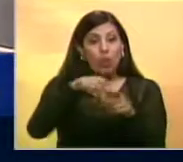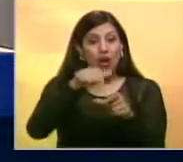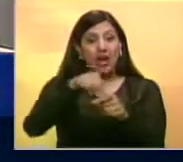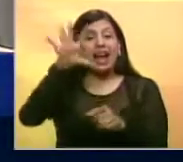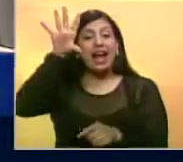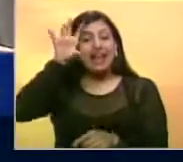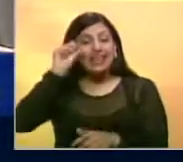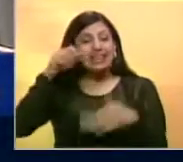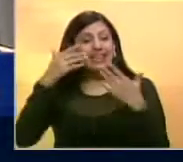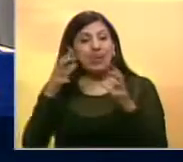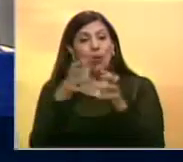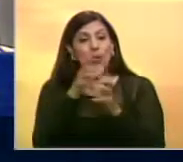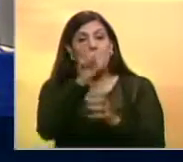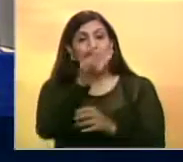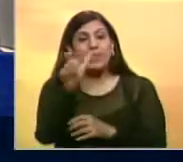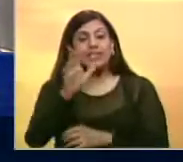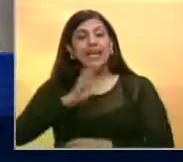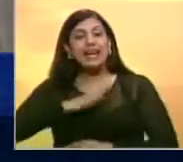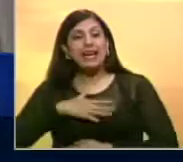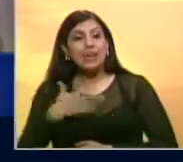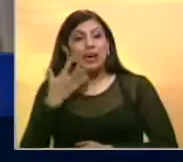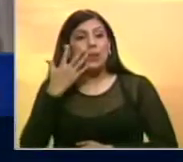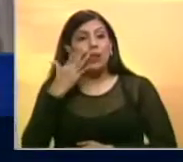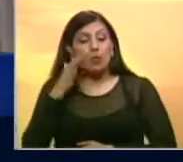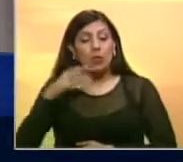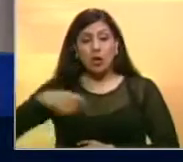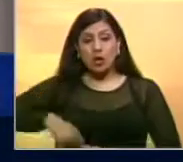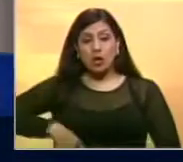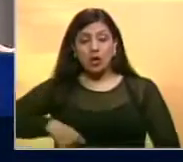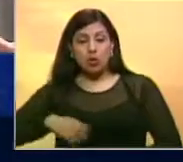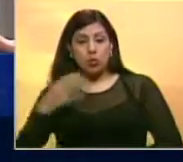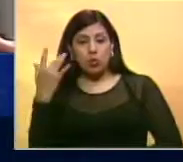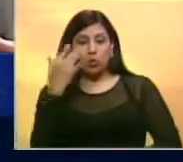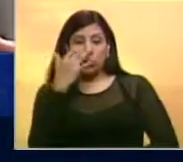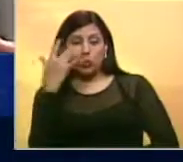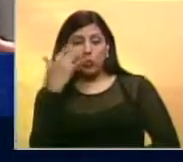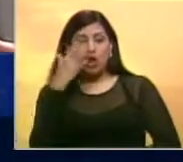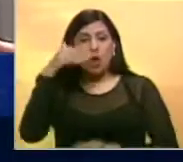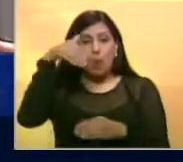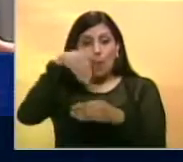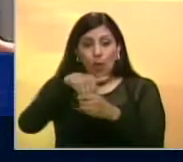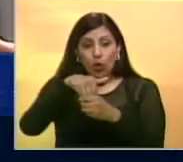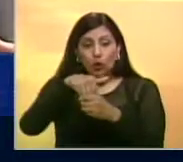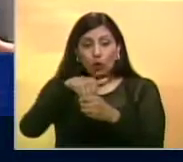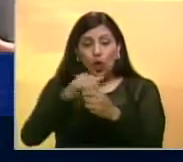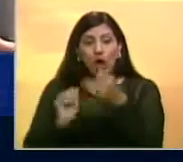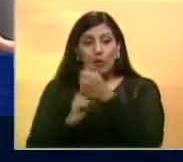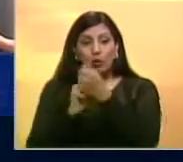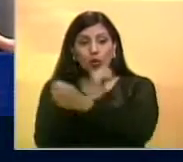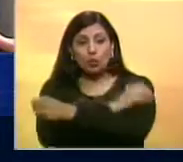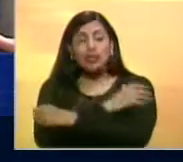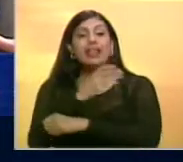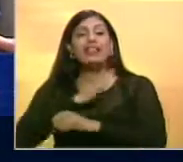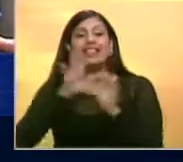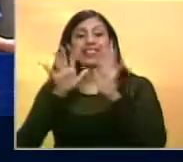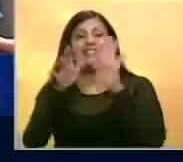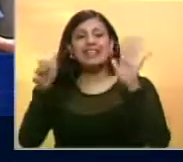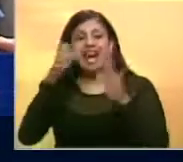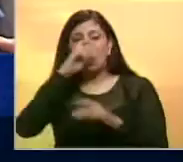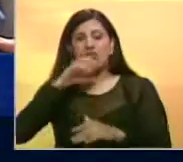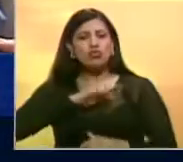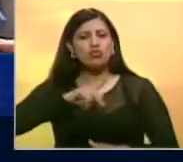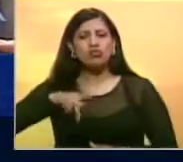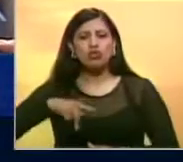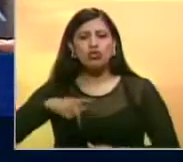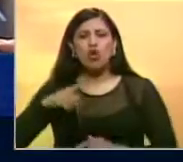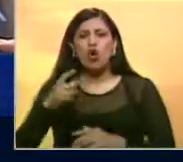entiendan a aquellas personas que de alguna u otra forma se dejaron convencer a votar por ellos de que en 16 años a nosotros no